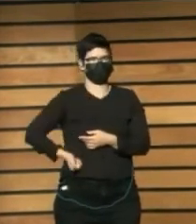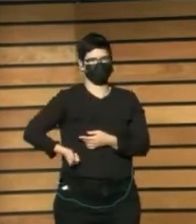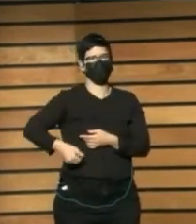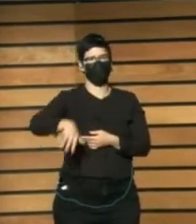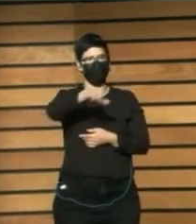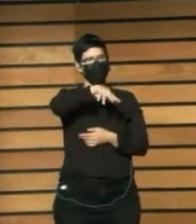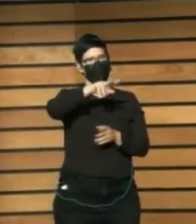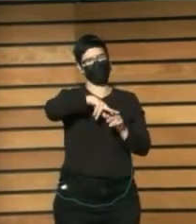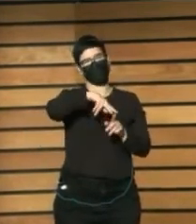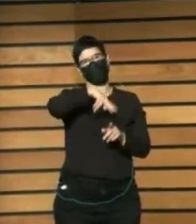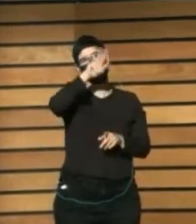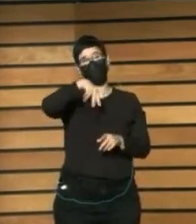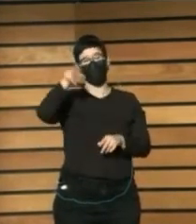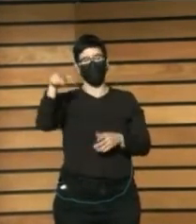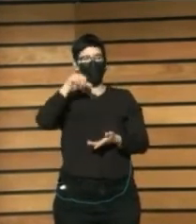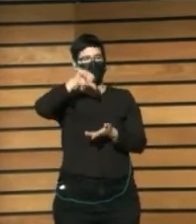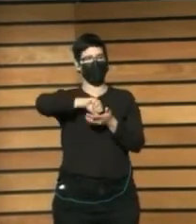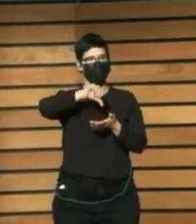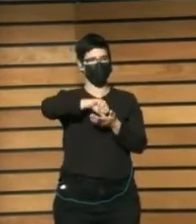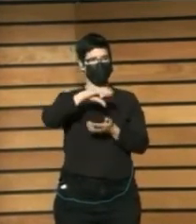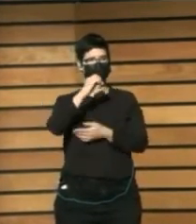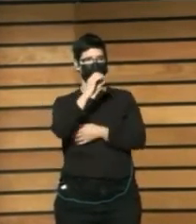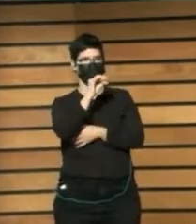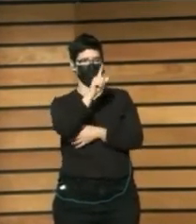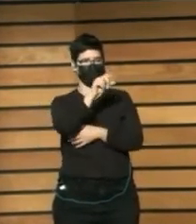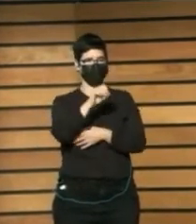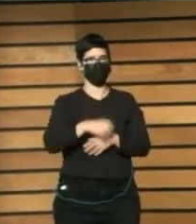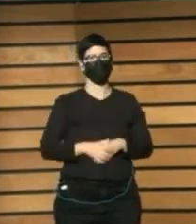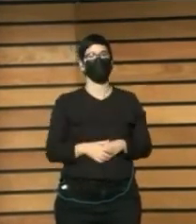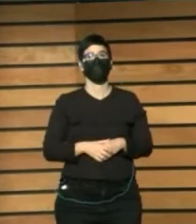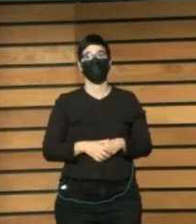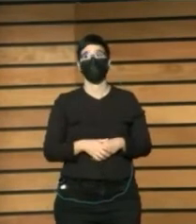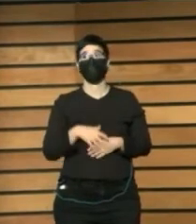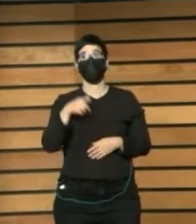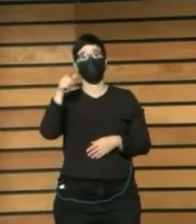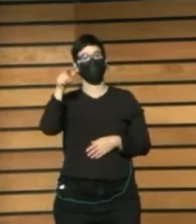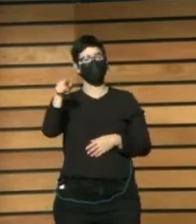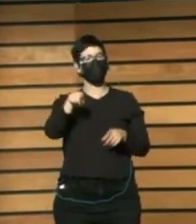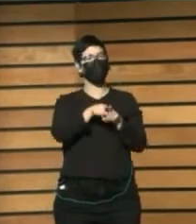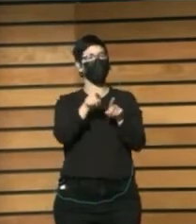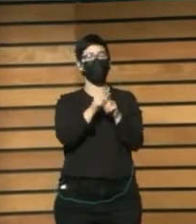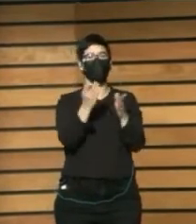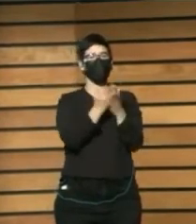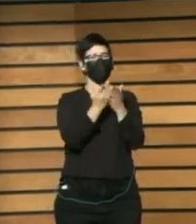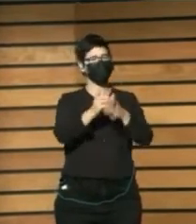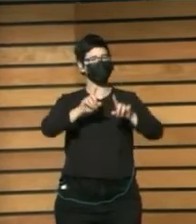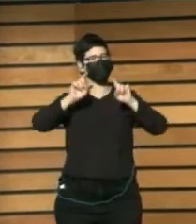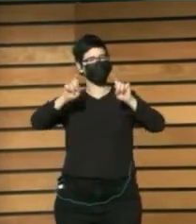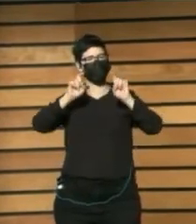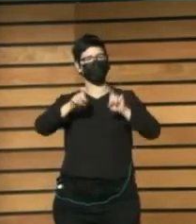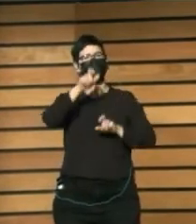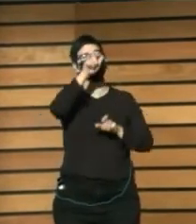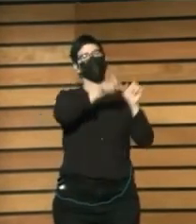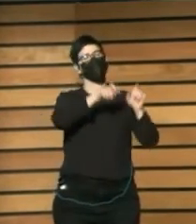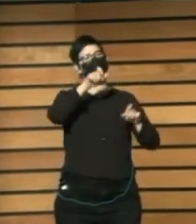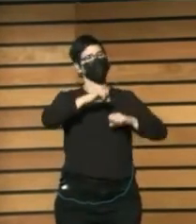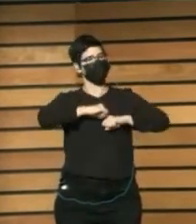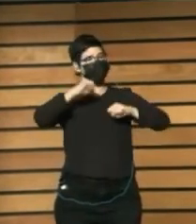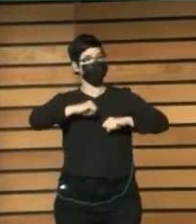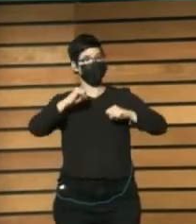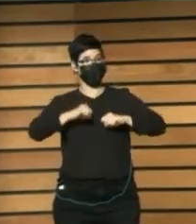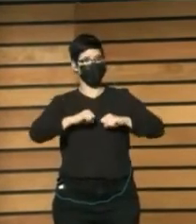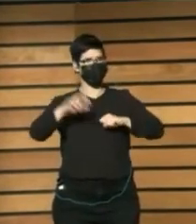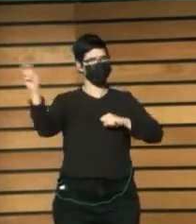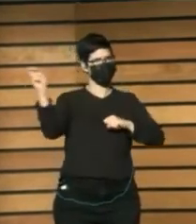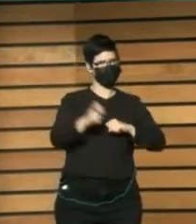Noruega De Oslo Y había esta clase Para ciudadanos De la tercera edad Pero a esa clase También venían jóvenes